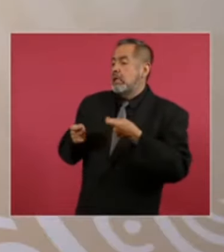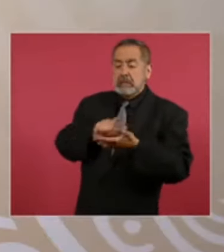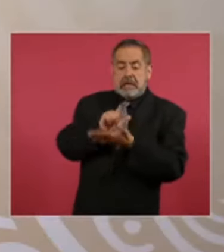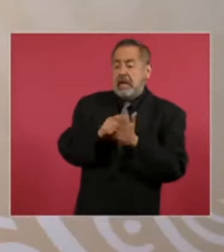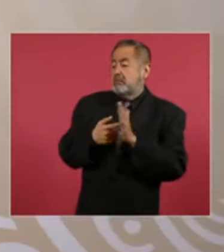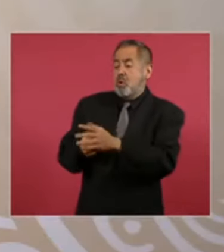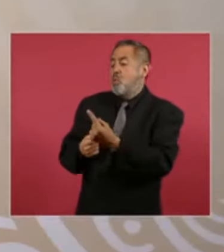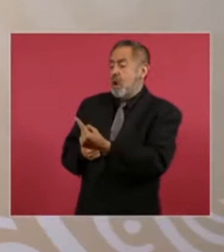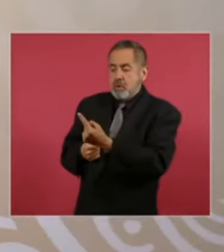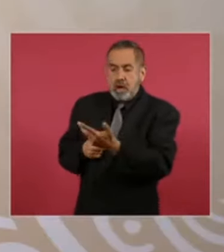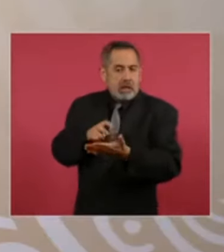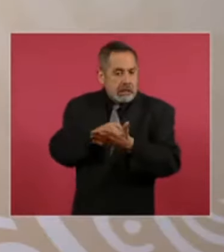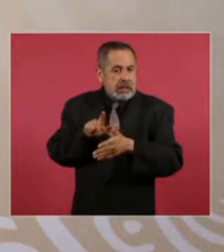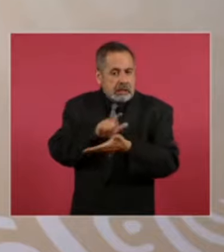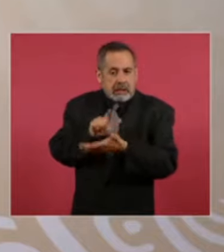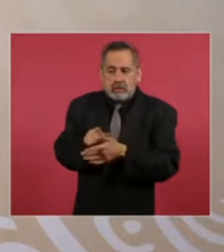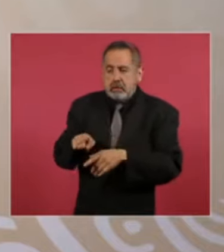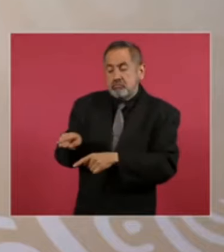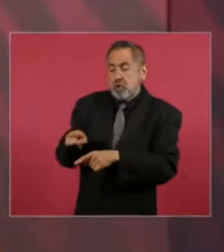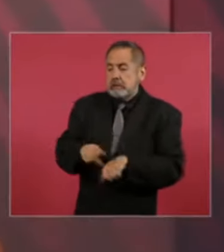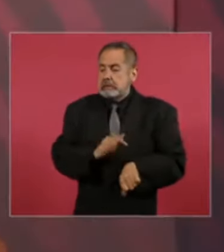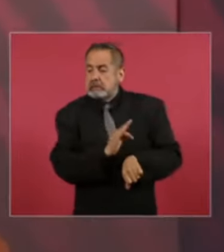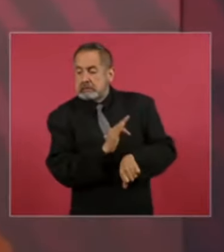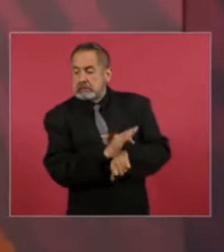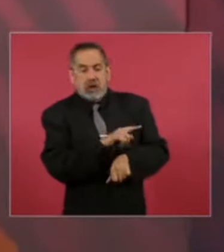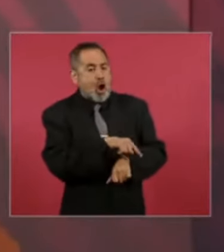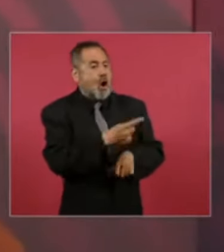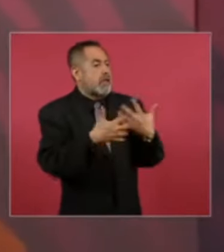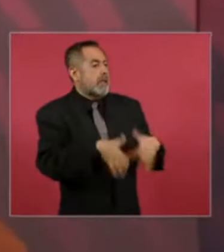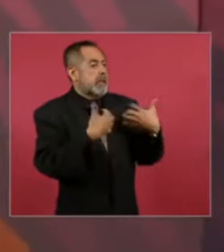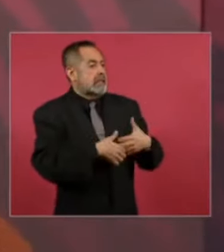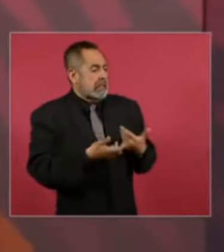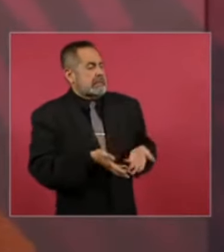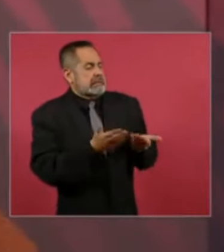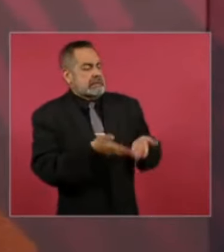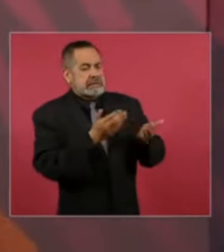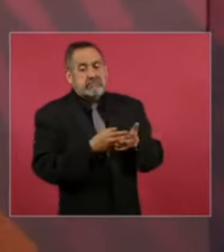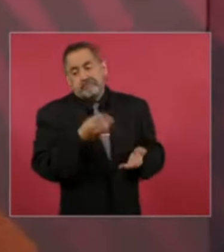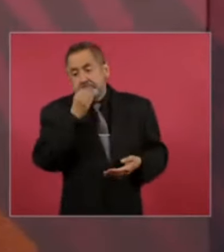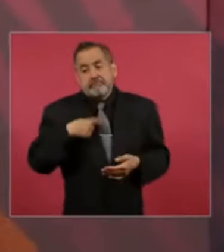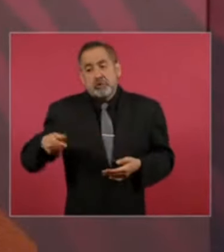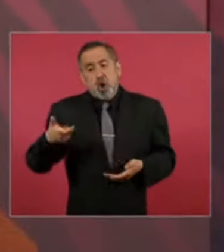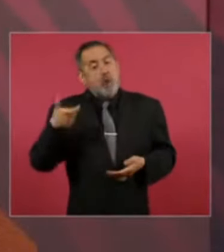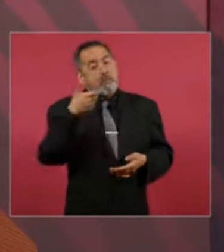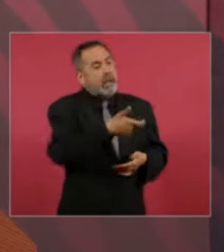que hicieron para favorecer y que le compráramos la energía a las empresas particulares